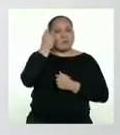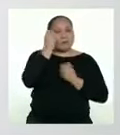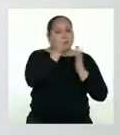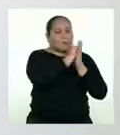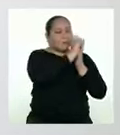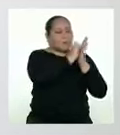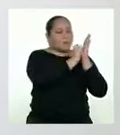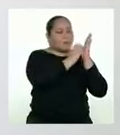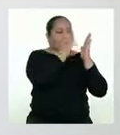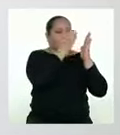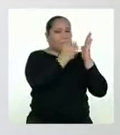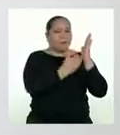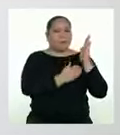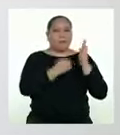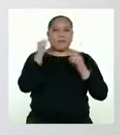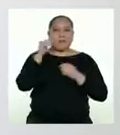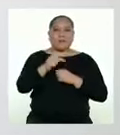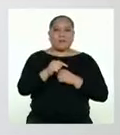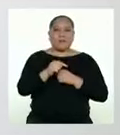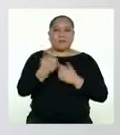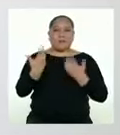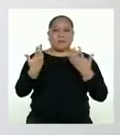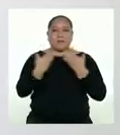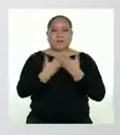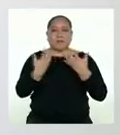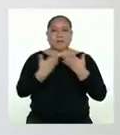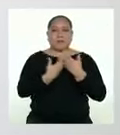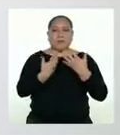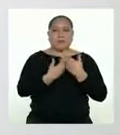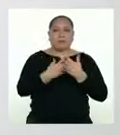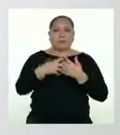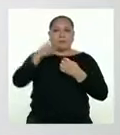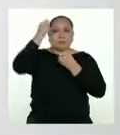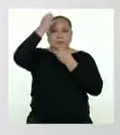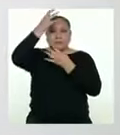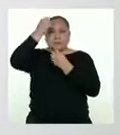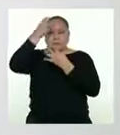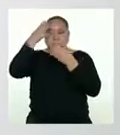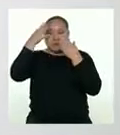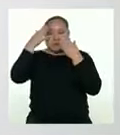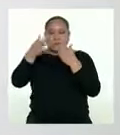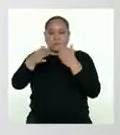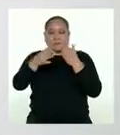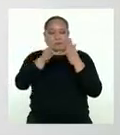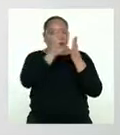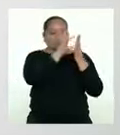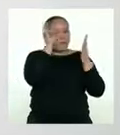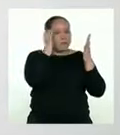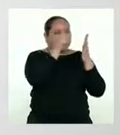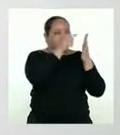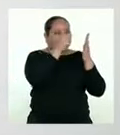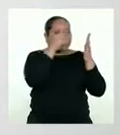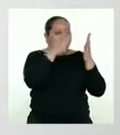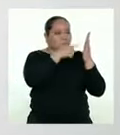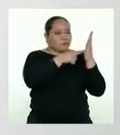texto. Para eso establecemos relaciones entre la información explícita que está en el texto y también la